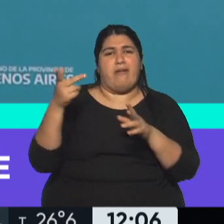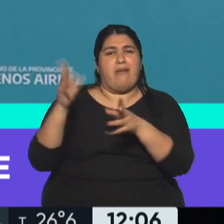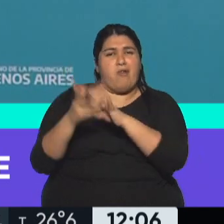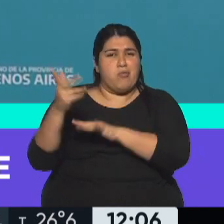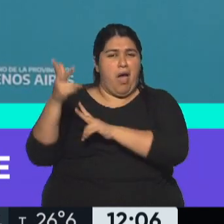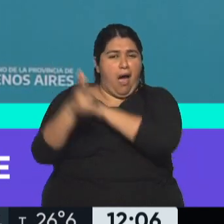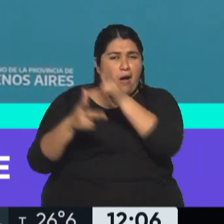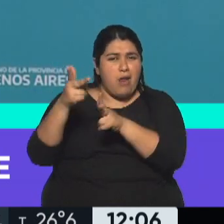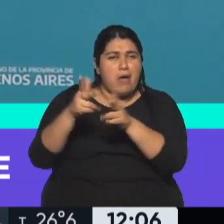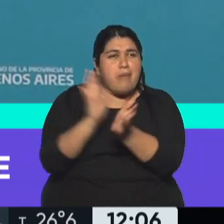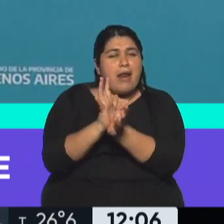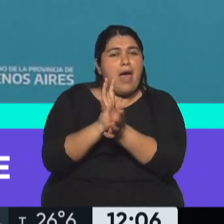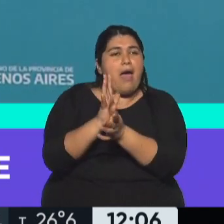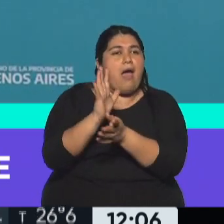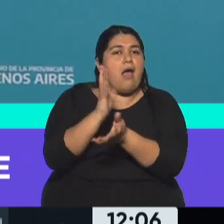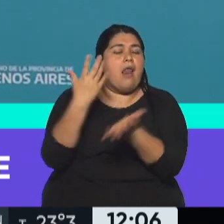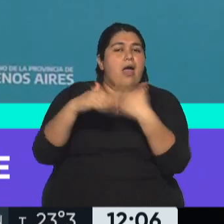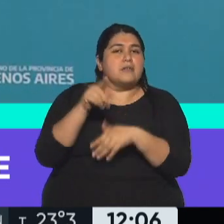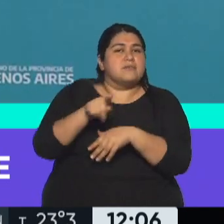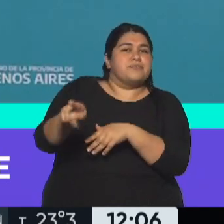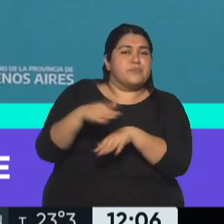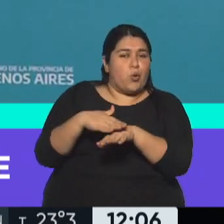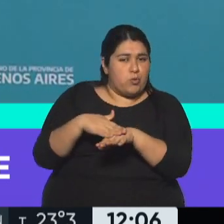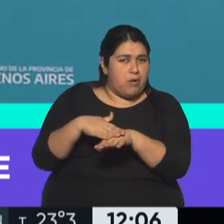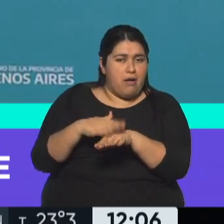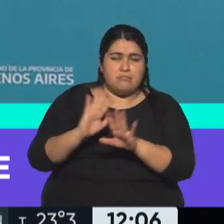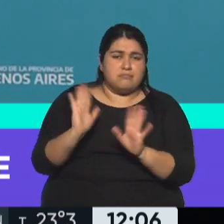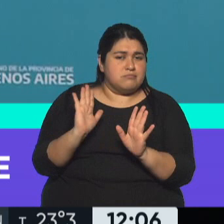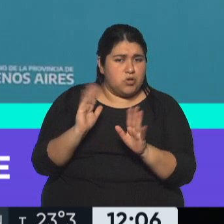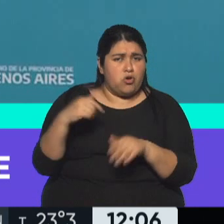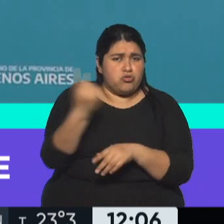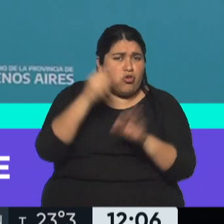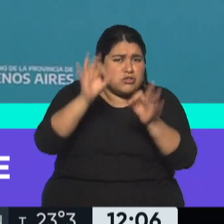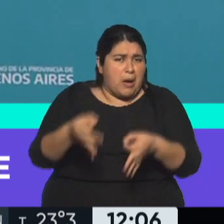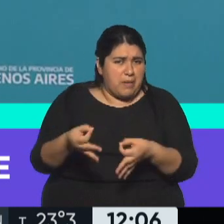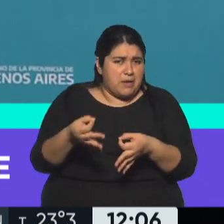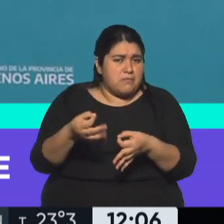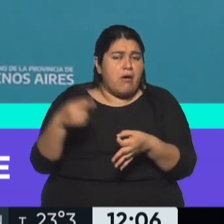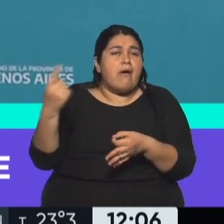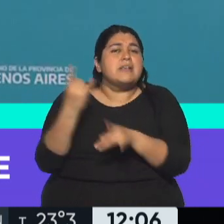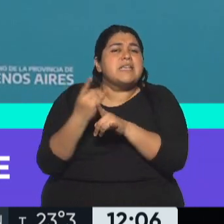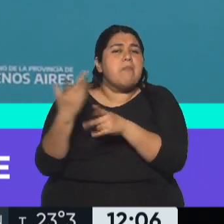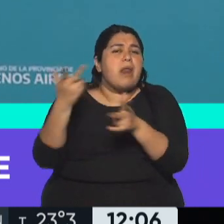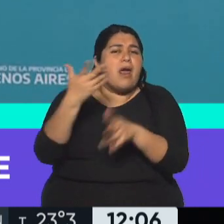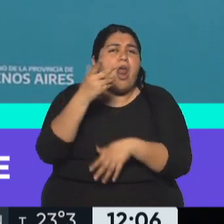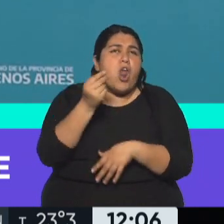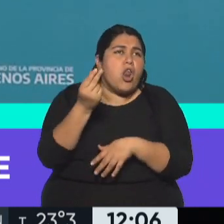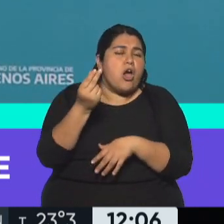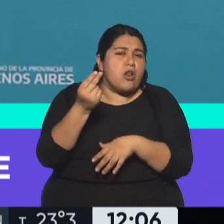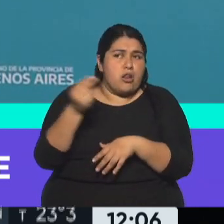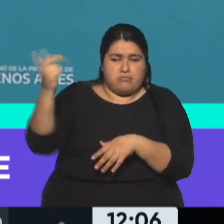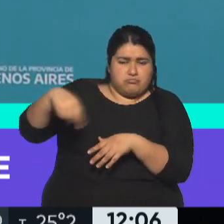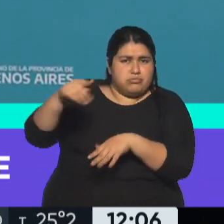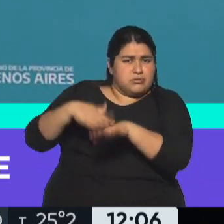para convertirlo en otro, es clarísimo. Afuera, adentro, todo el mundo sabe esto, solamente lo niegan quienes fueron los